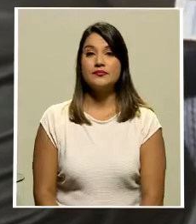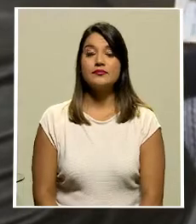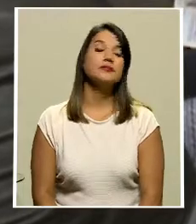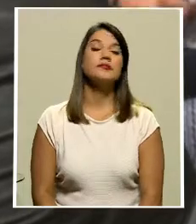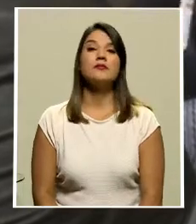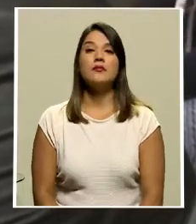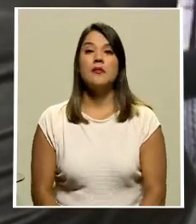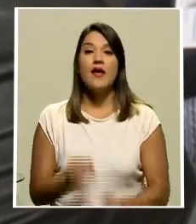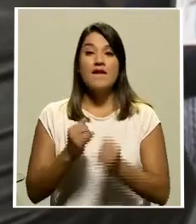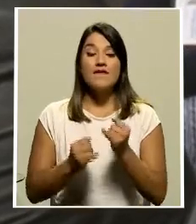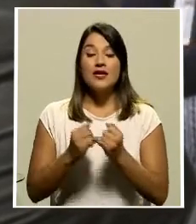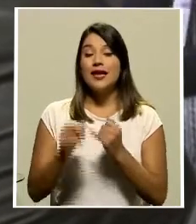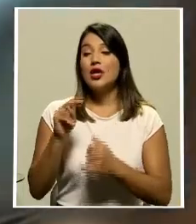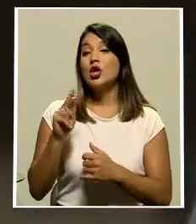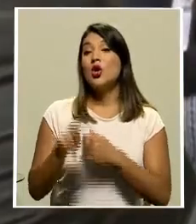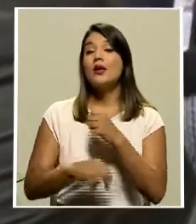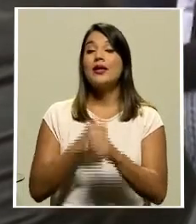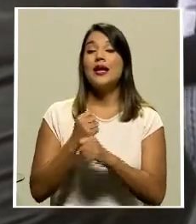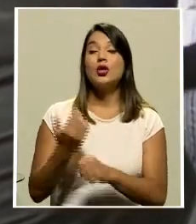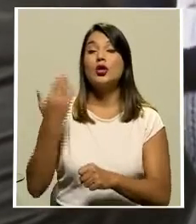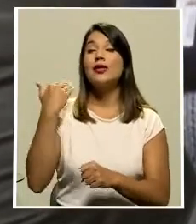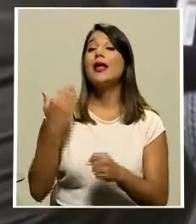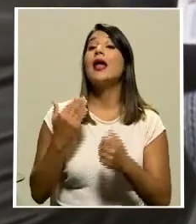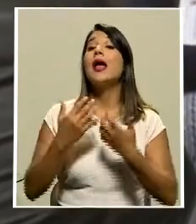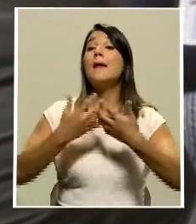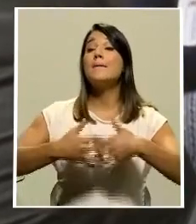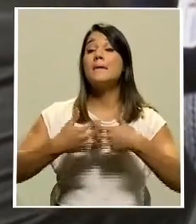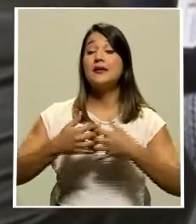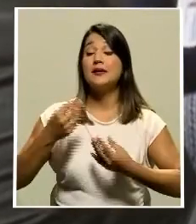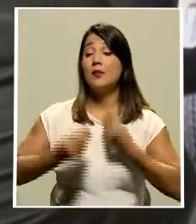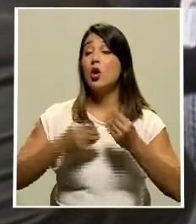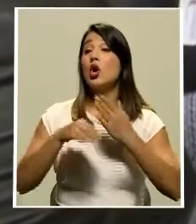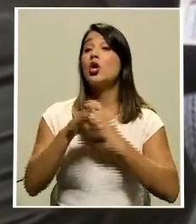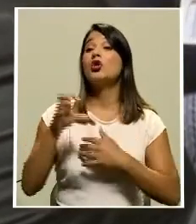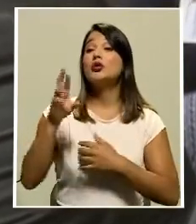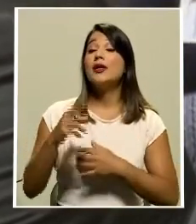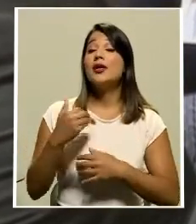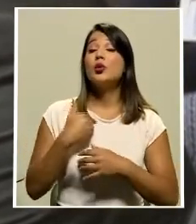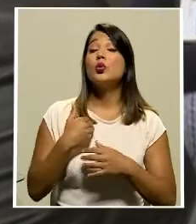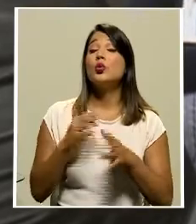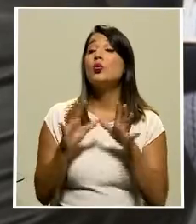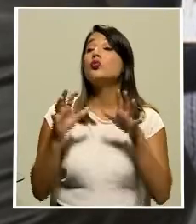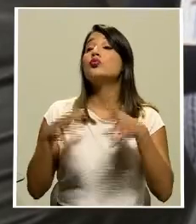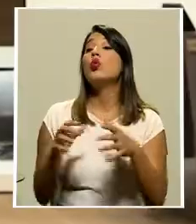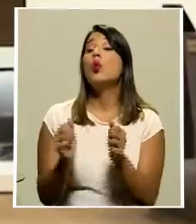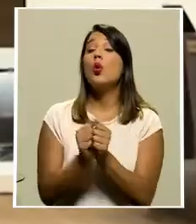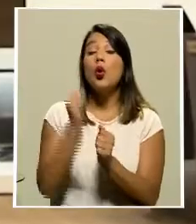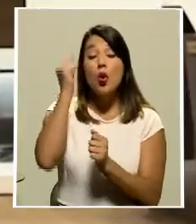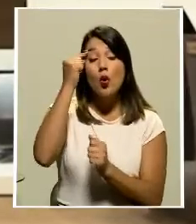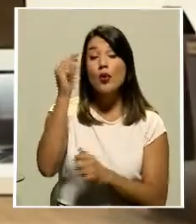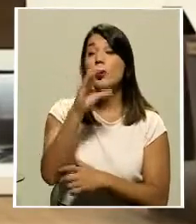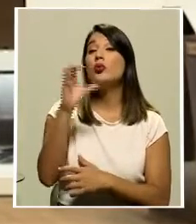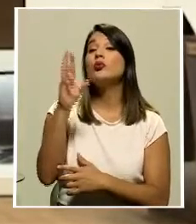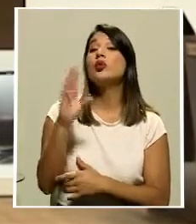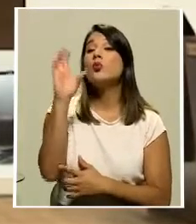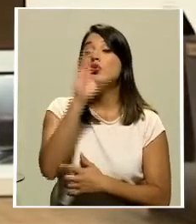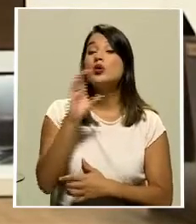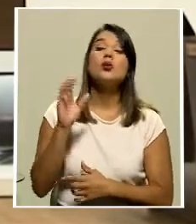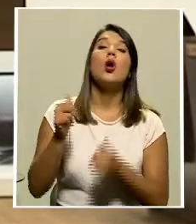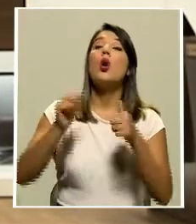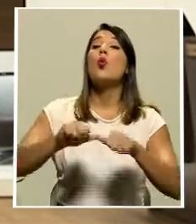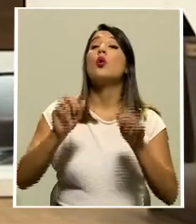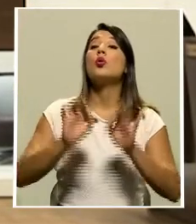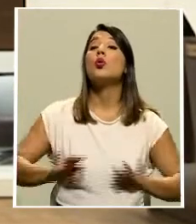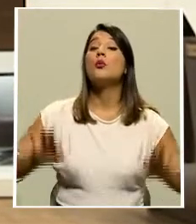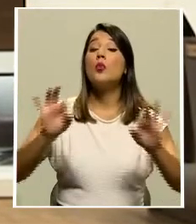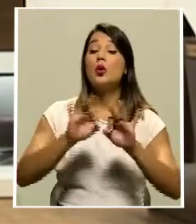a finales de noviembre del año anterior los sectores productivos del país se reunieron con el gobierno de la república en busca de acuerdos importantes en